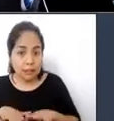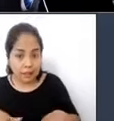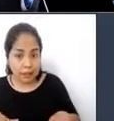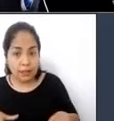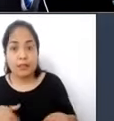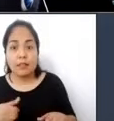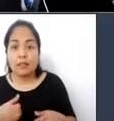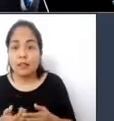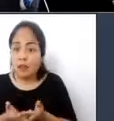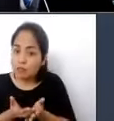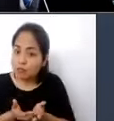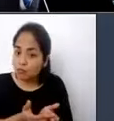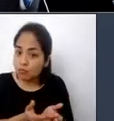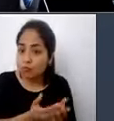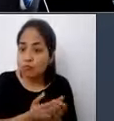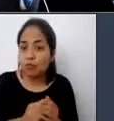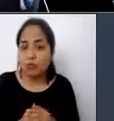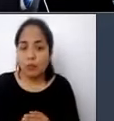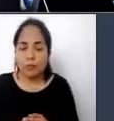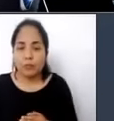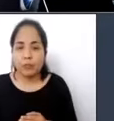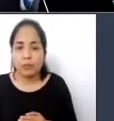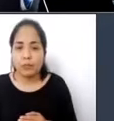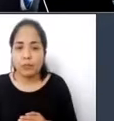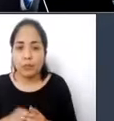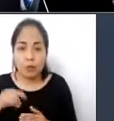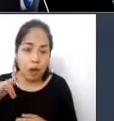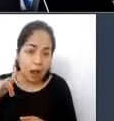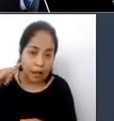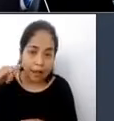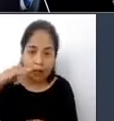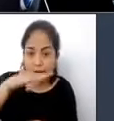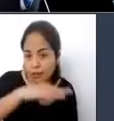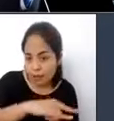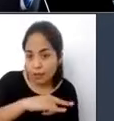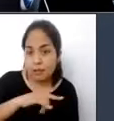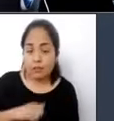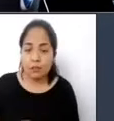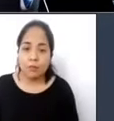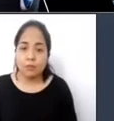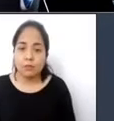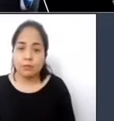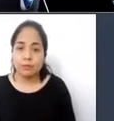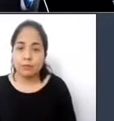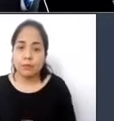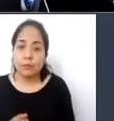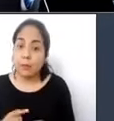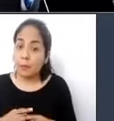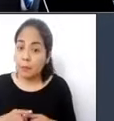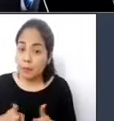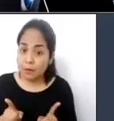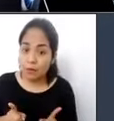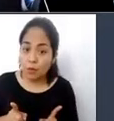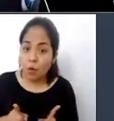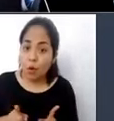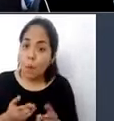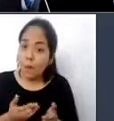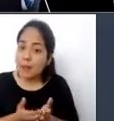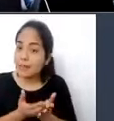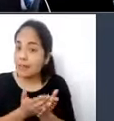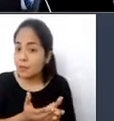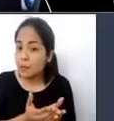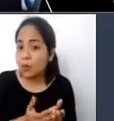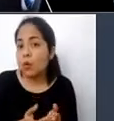terrestres, perroviarios, el transporte aéreo internacional y nacional y en menos proporción el transporte marítimo, fluvial